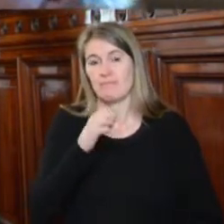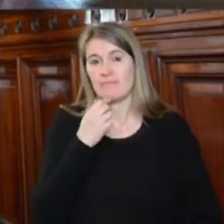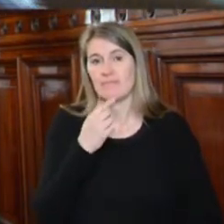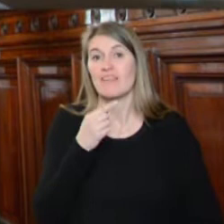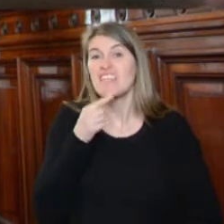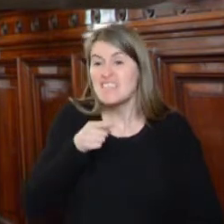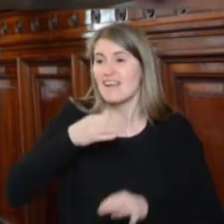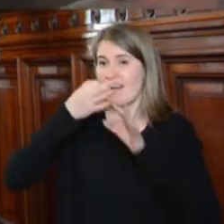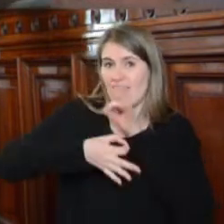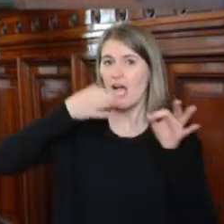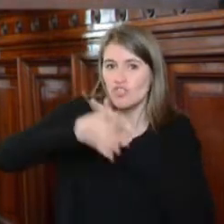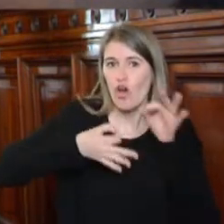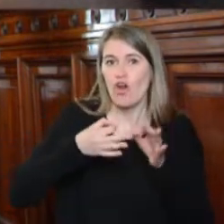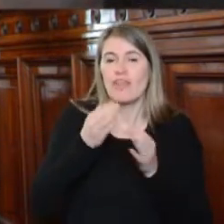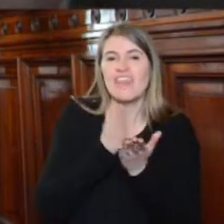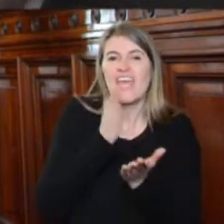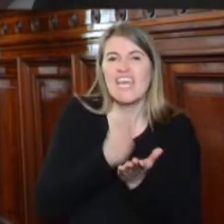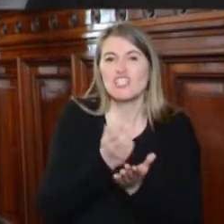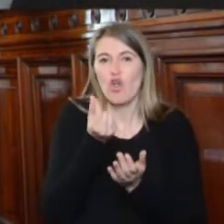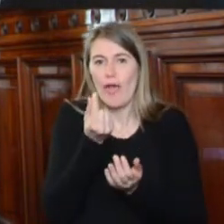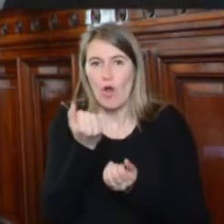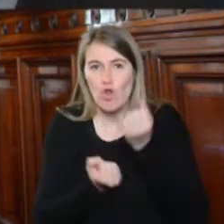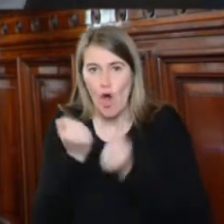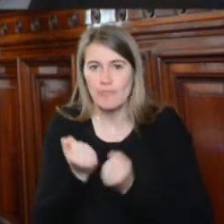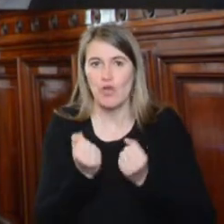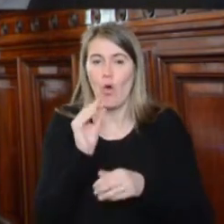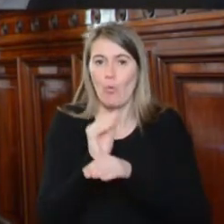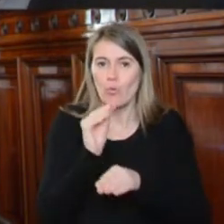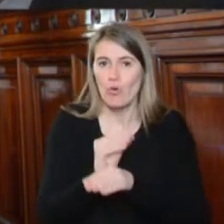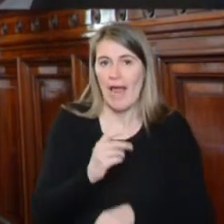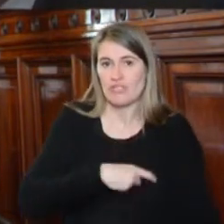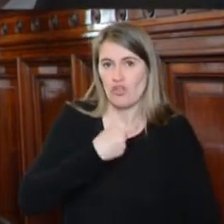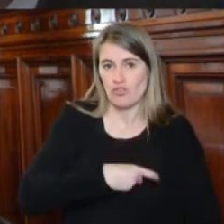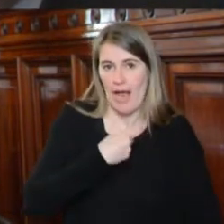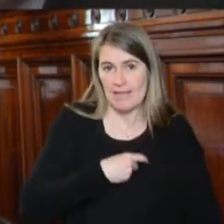relator para derechos económicos, sociales, culturales y ambientales de la comisión,